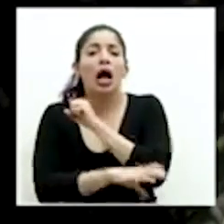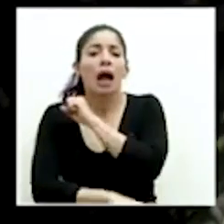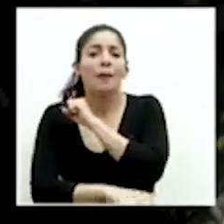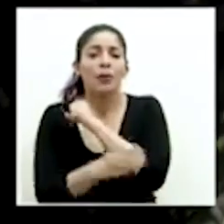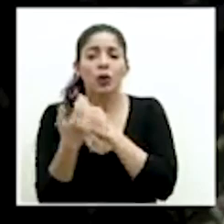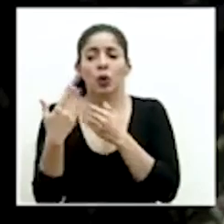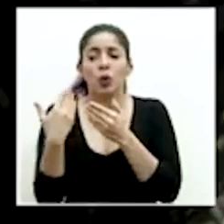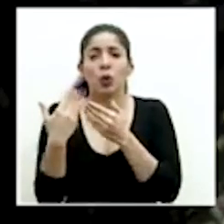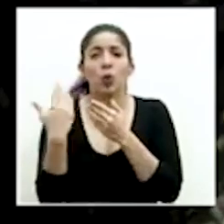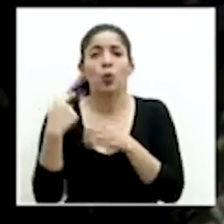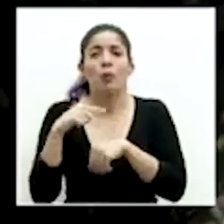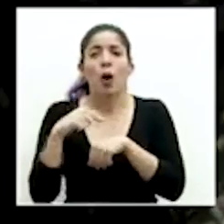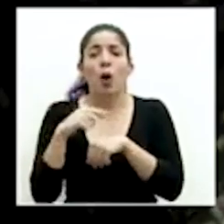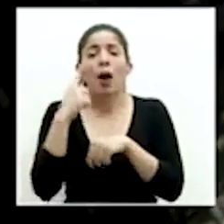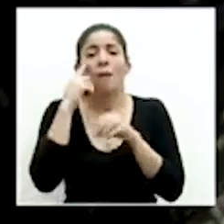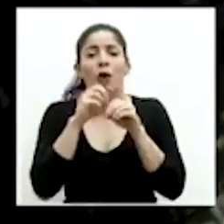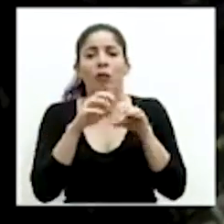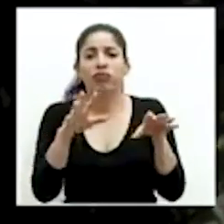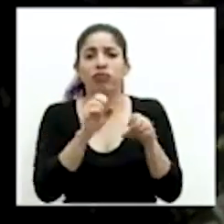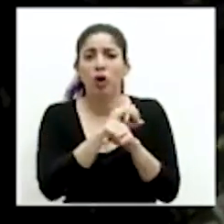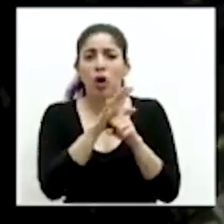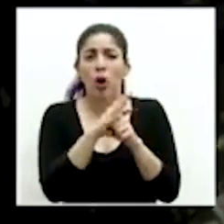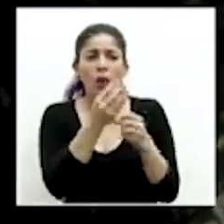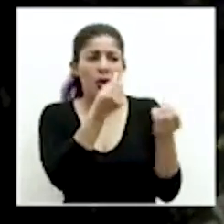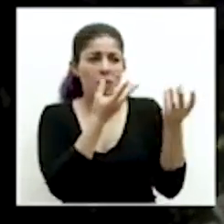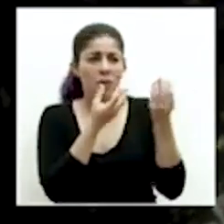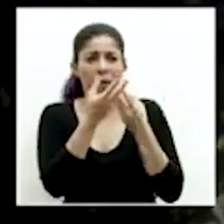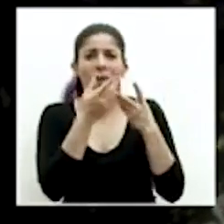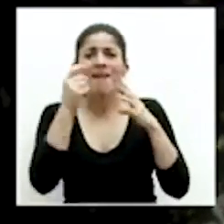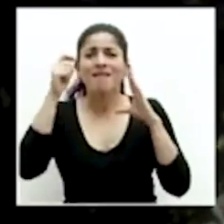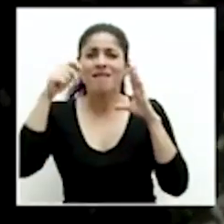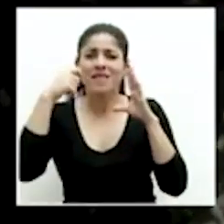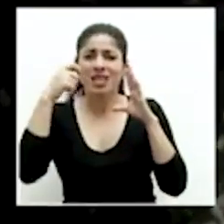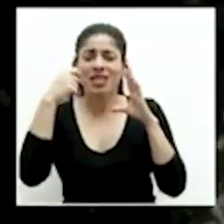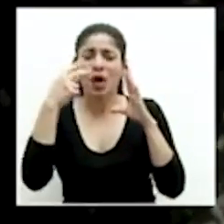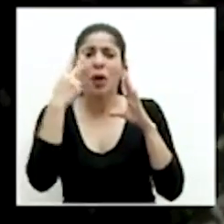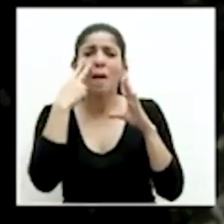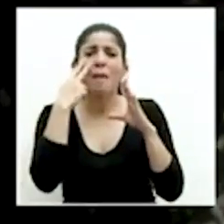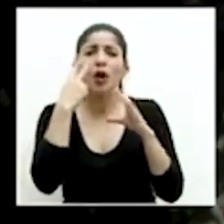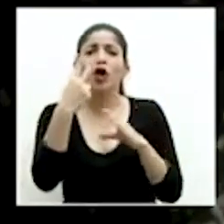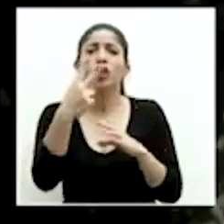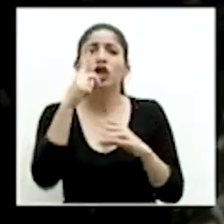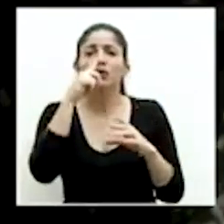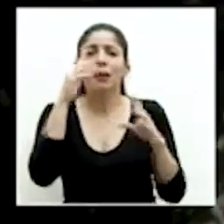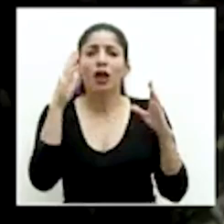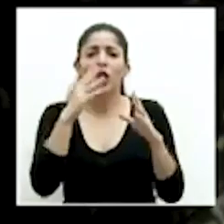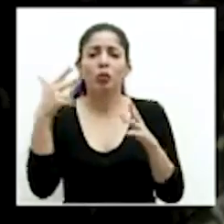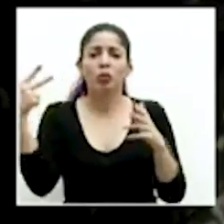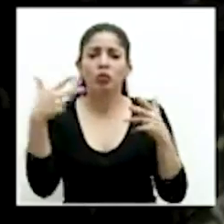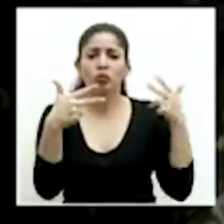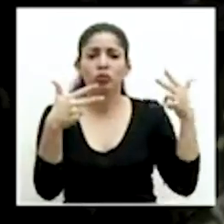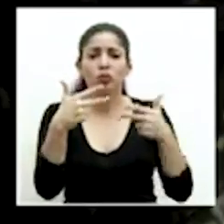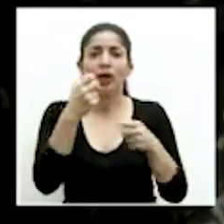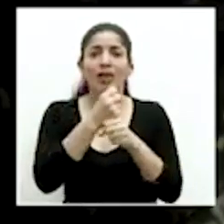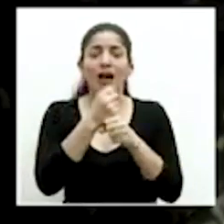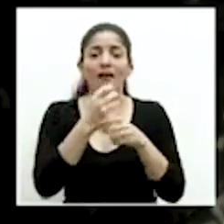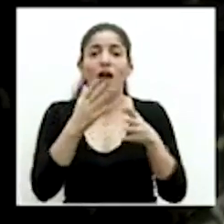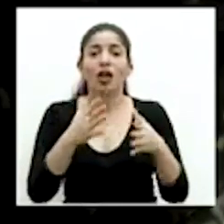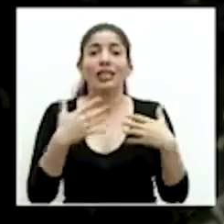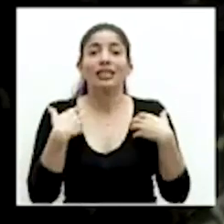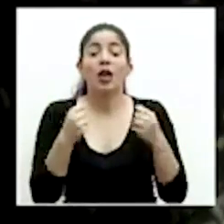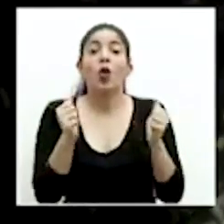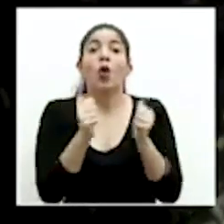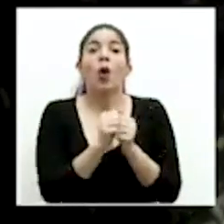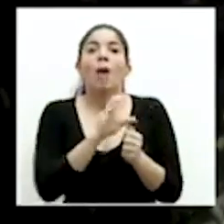las últimas horas por algún brote de COVID-19 nos han llegado varios videos donde se ven dos microbuses de funcionarios de salud escoltadas